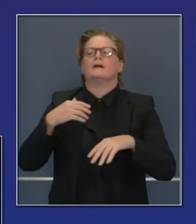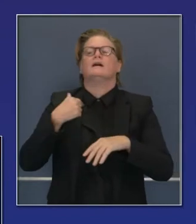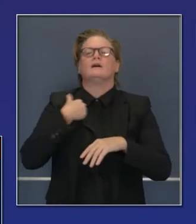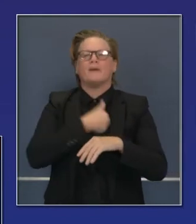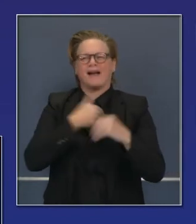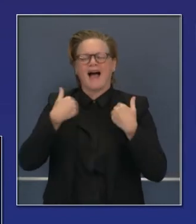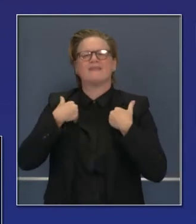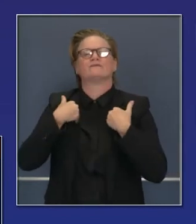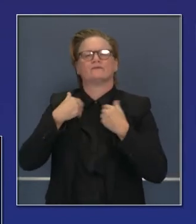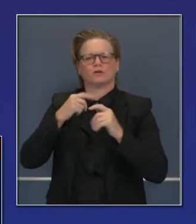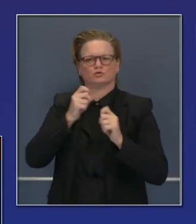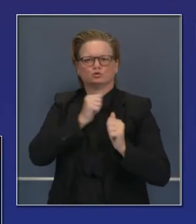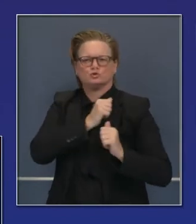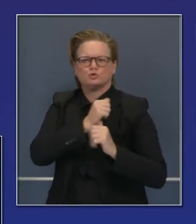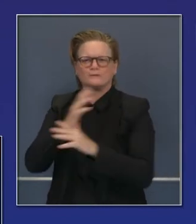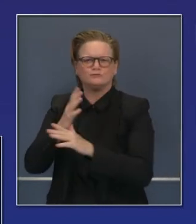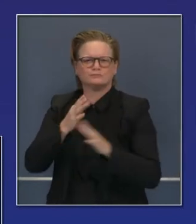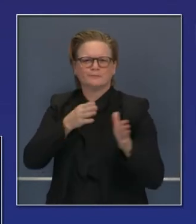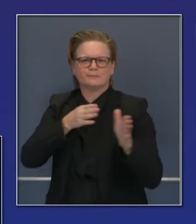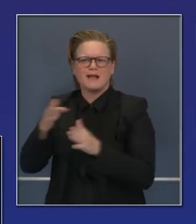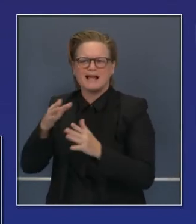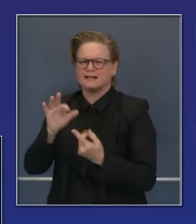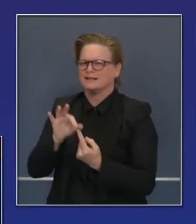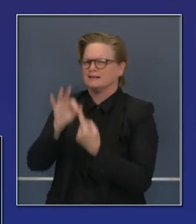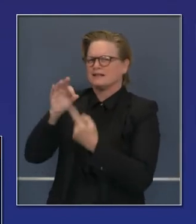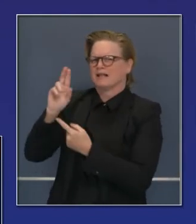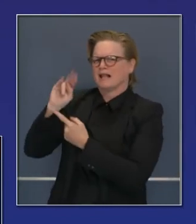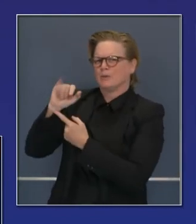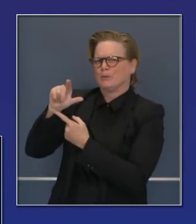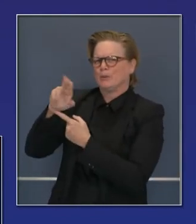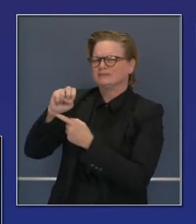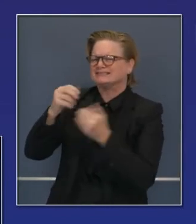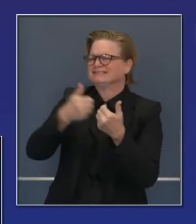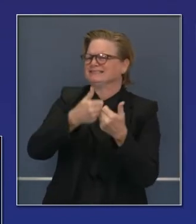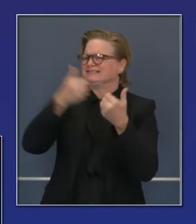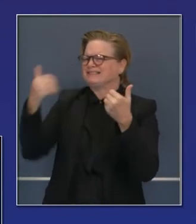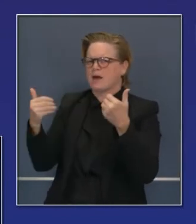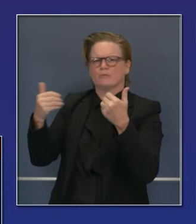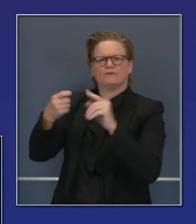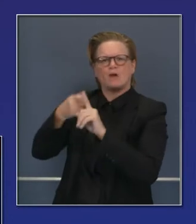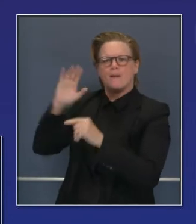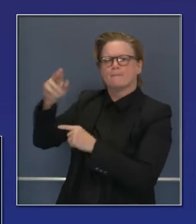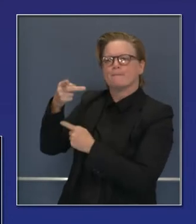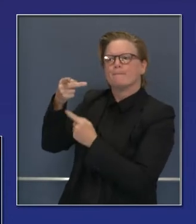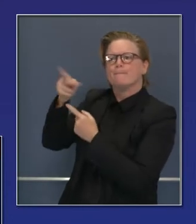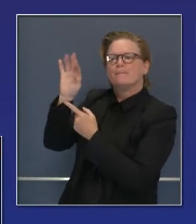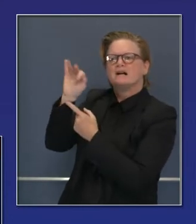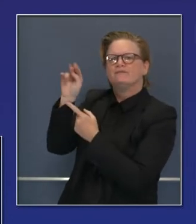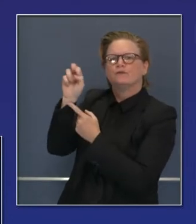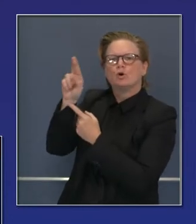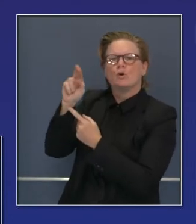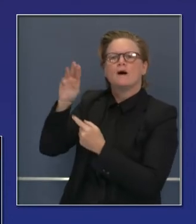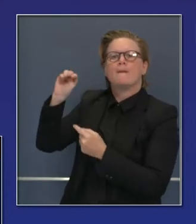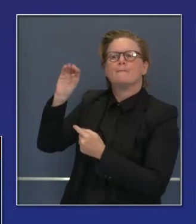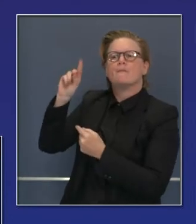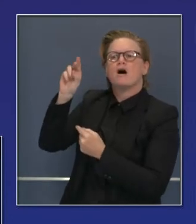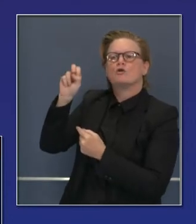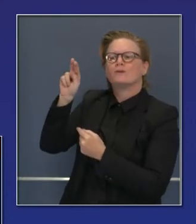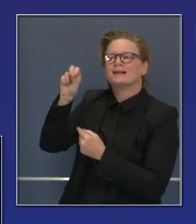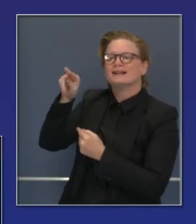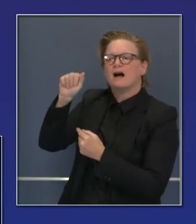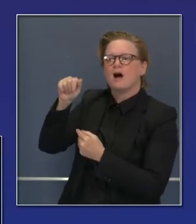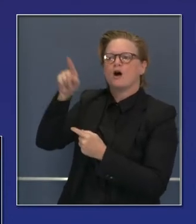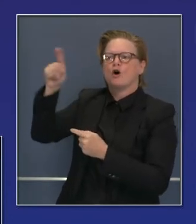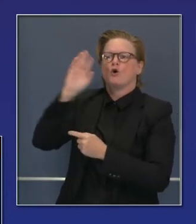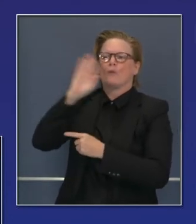singular de distribuir que se distingue de Pfizer y Moderna. Pfizer distribuirá directamente esas